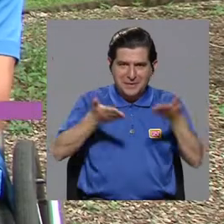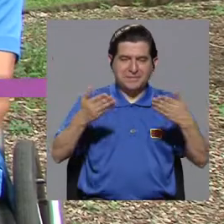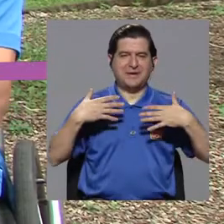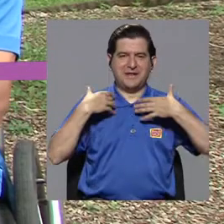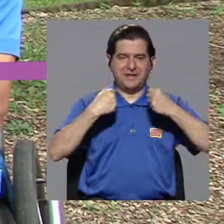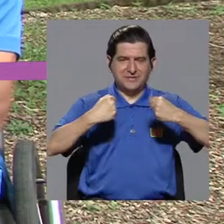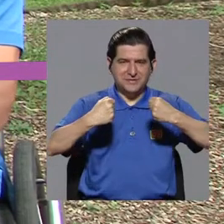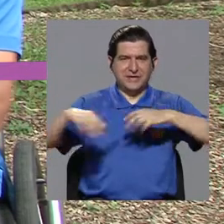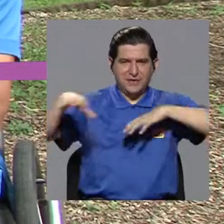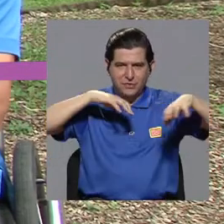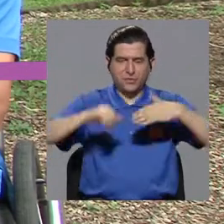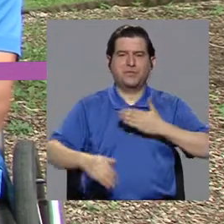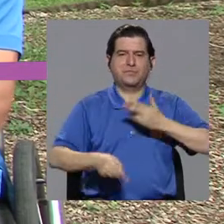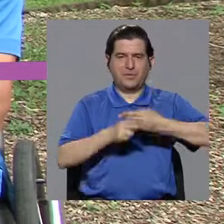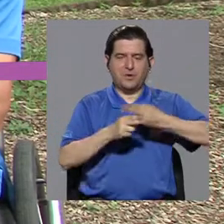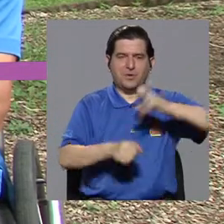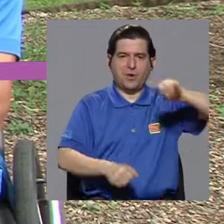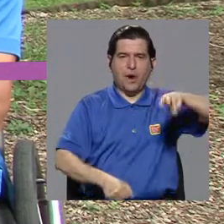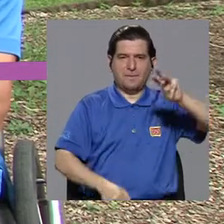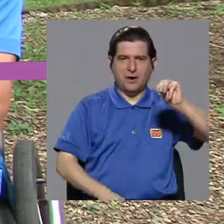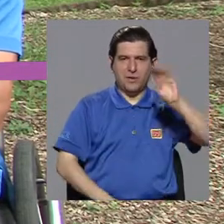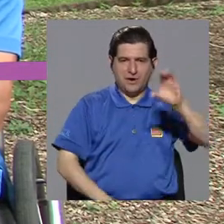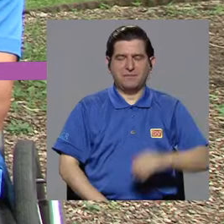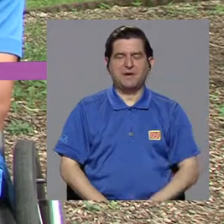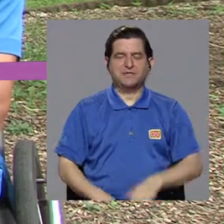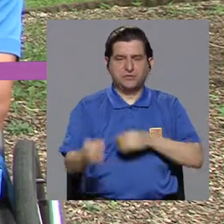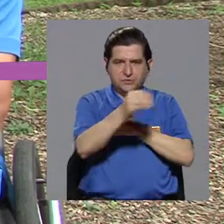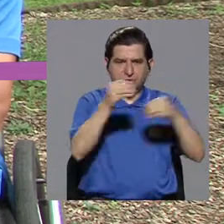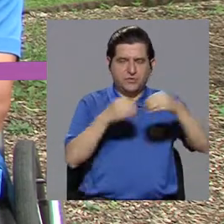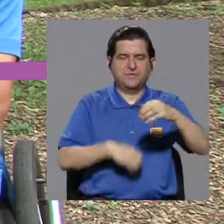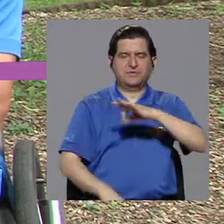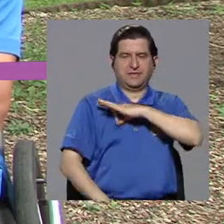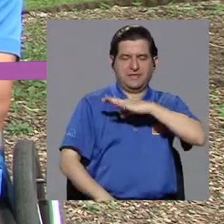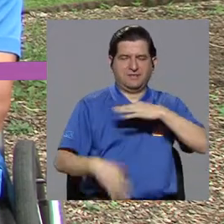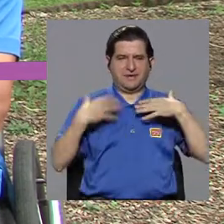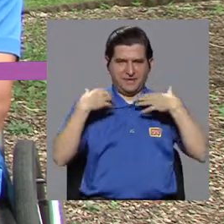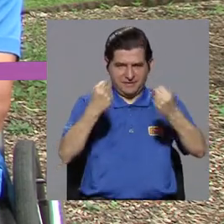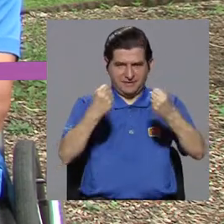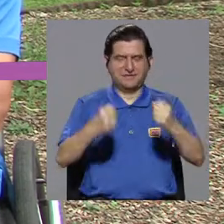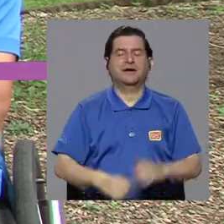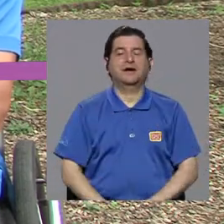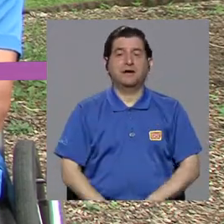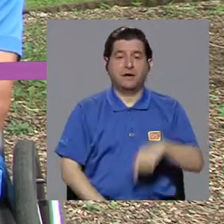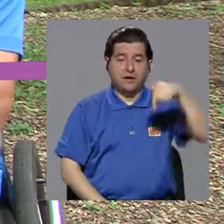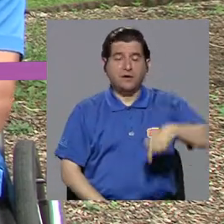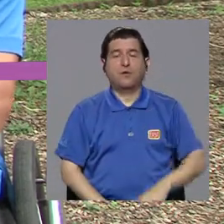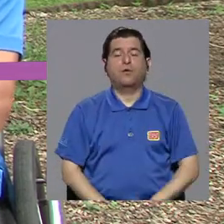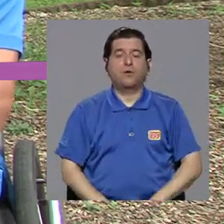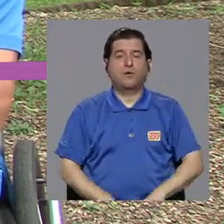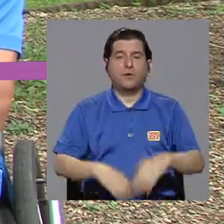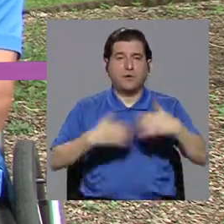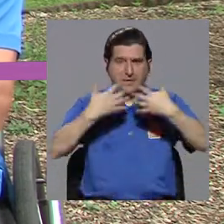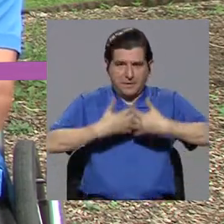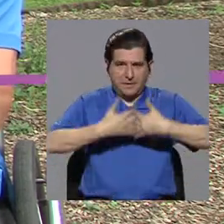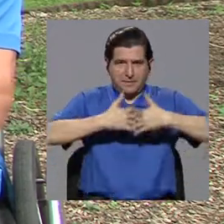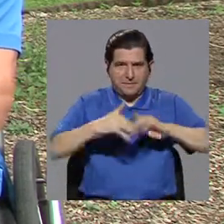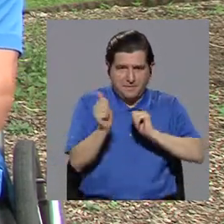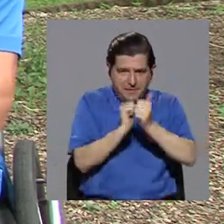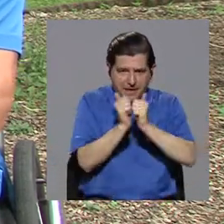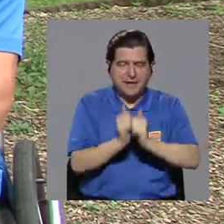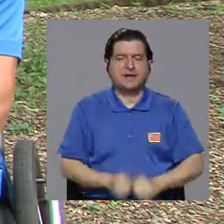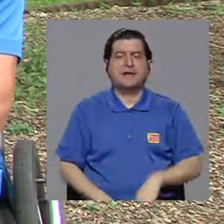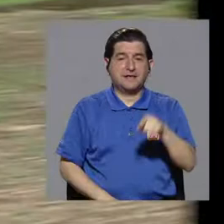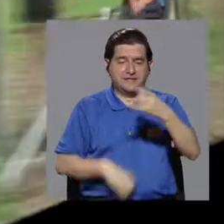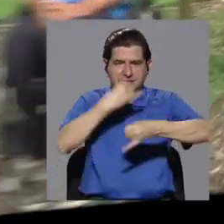Buenas, bienvenidos a Salud en Movimiento. Mi nombre es Juan Manuel Camacho de la Oficina de Bienestar y Salud de la Unidad de Promoción. Hoy estamos en los circuitos que están por la